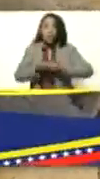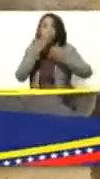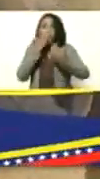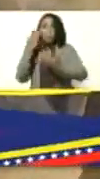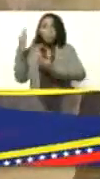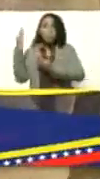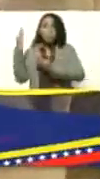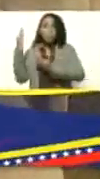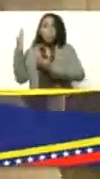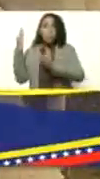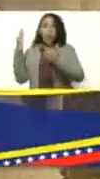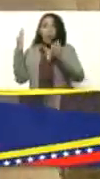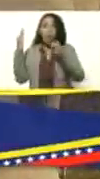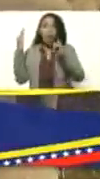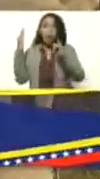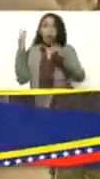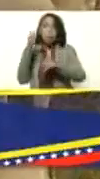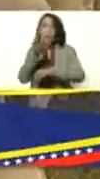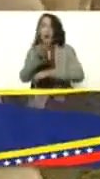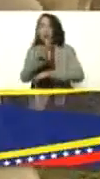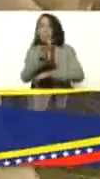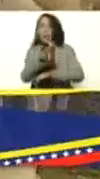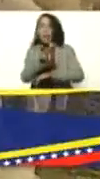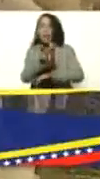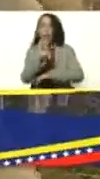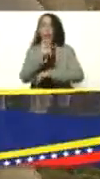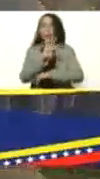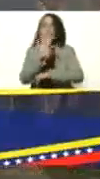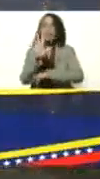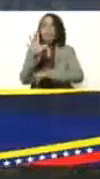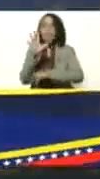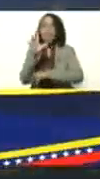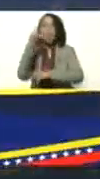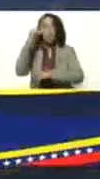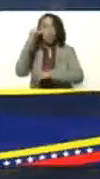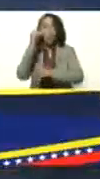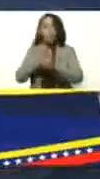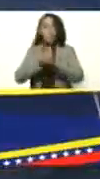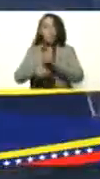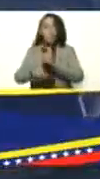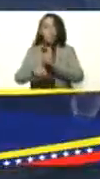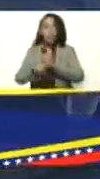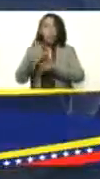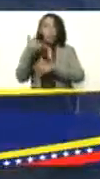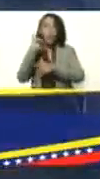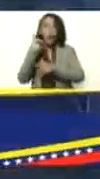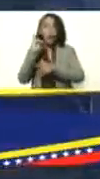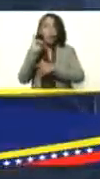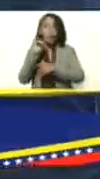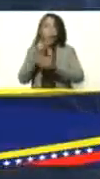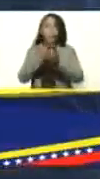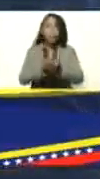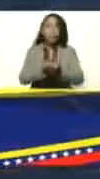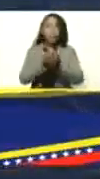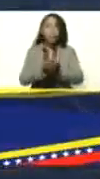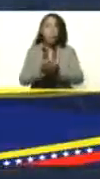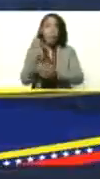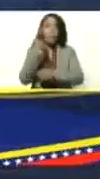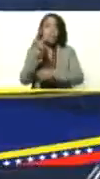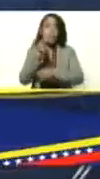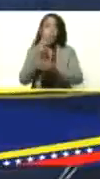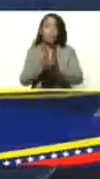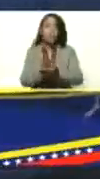tenemos aquí tiene aproximadamente 45 días. Grande, vale. Y tiene un peso de 22